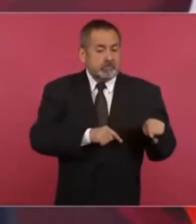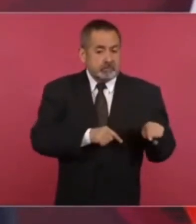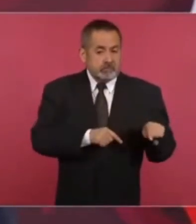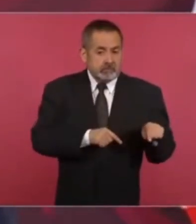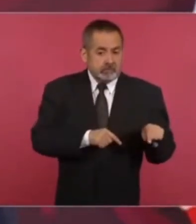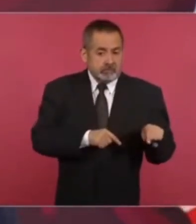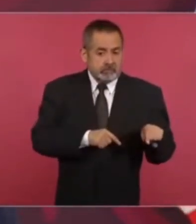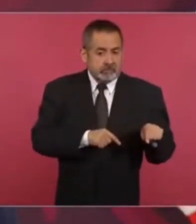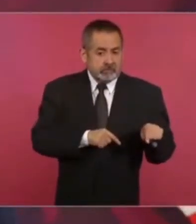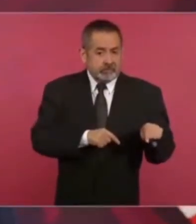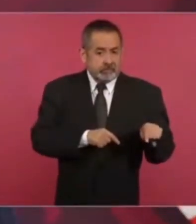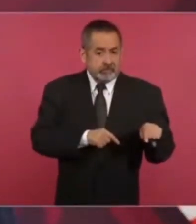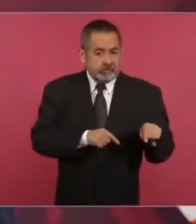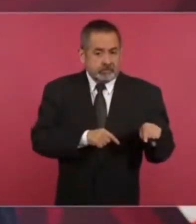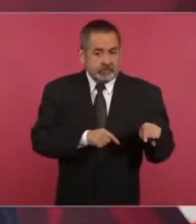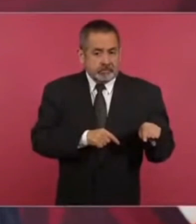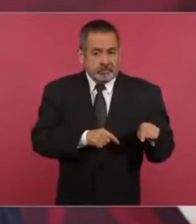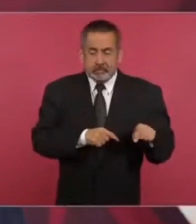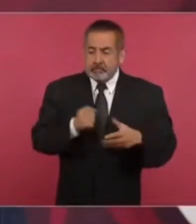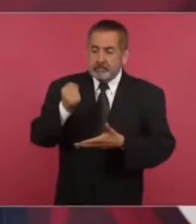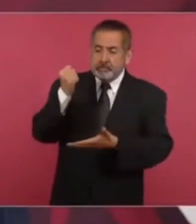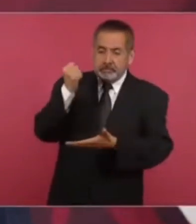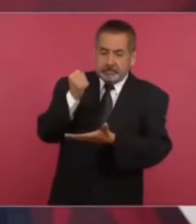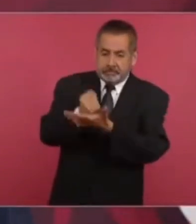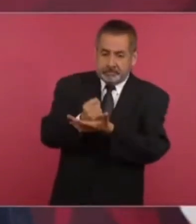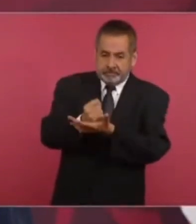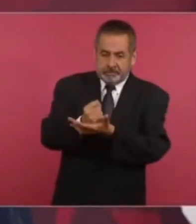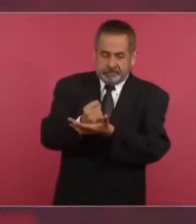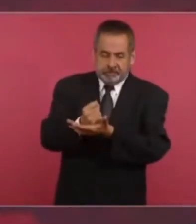exclusiva de aprobar el presupuesto